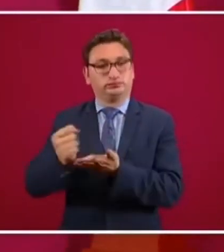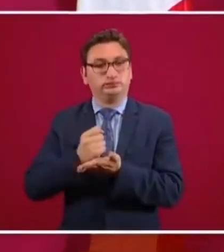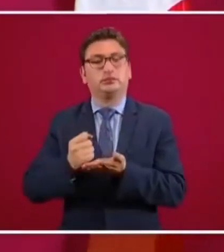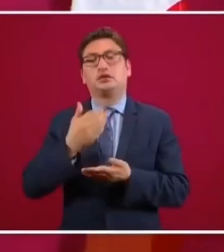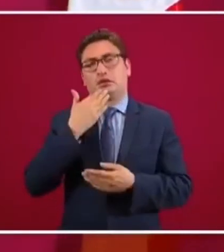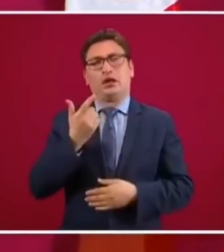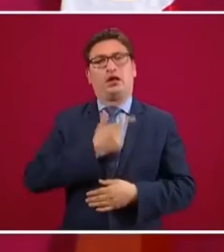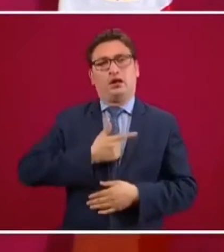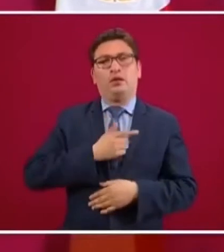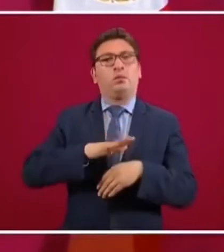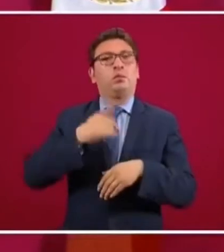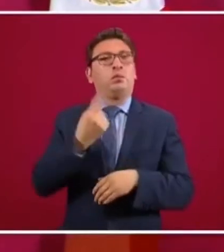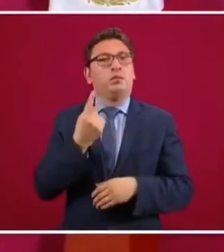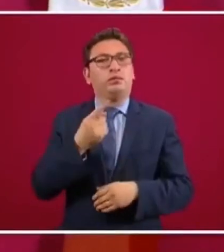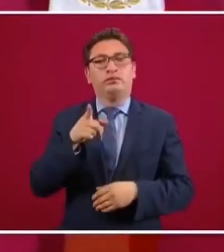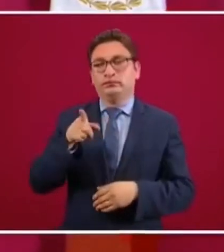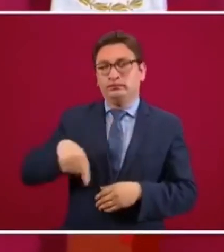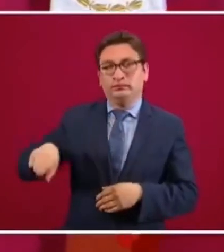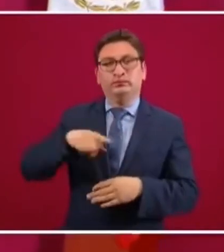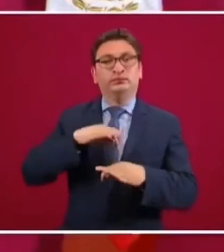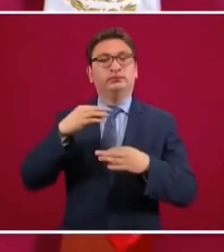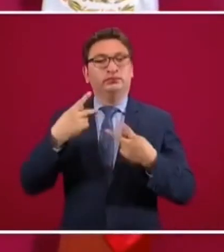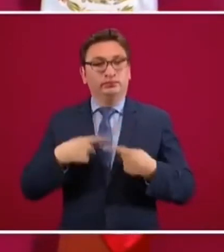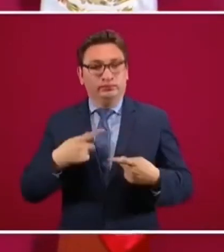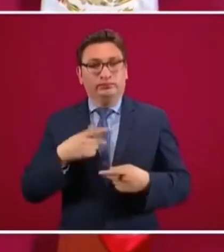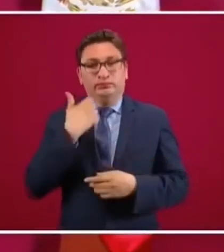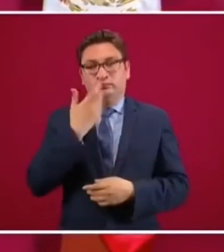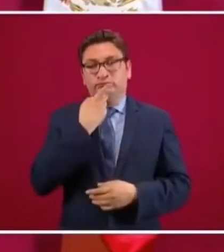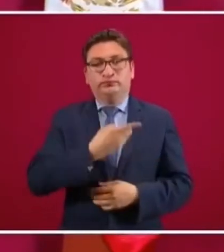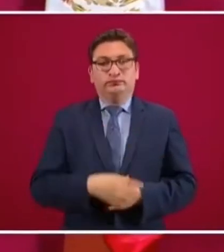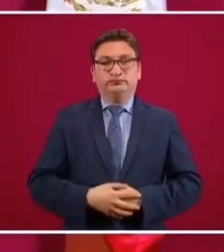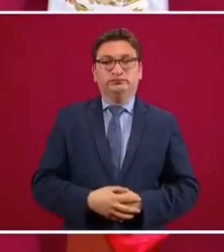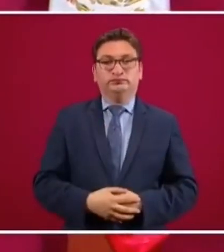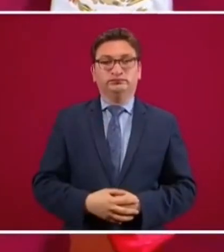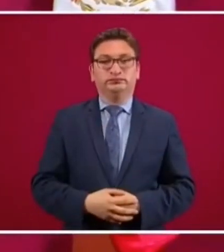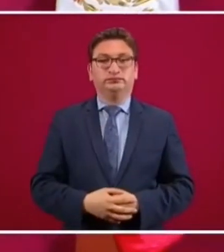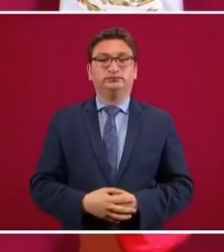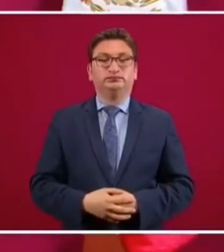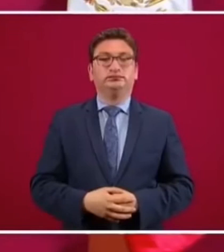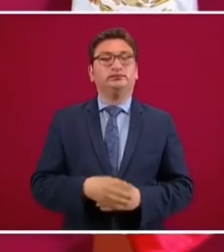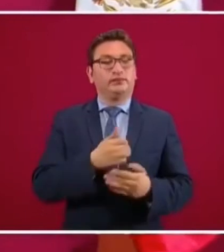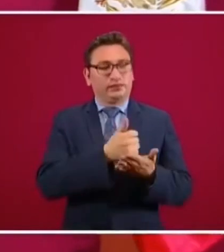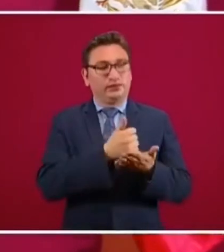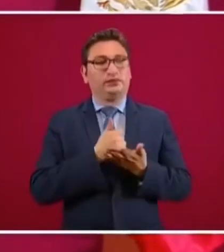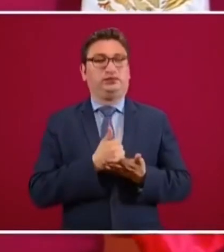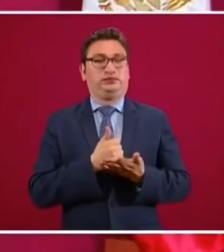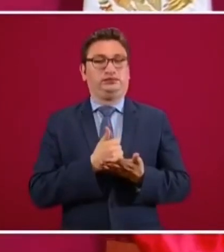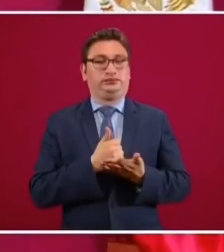la gente lo que está mandando a decir es ayúdame,